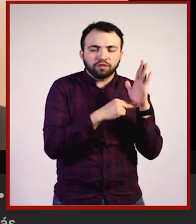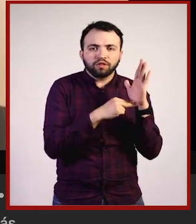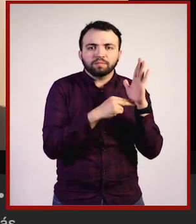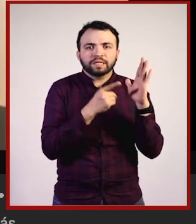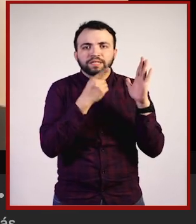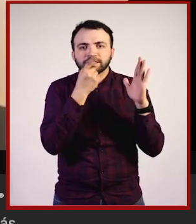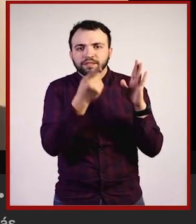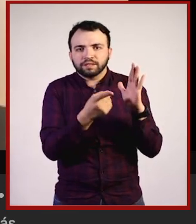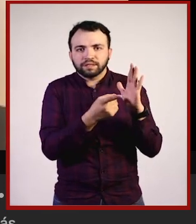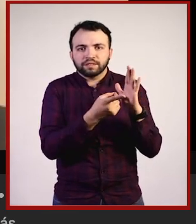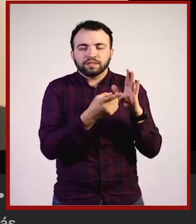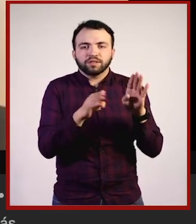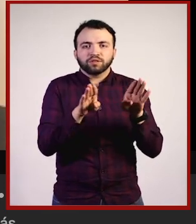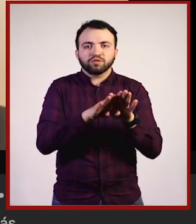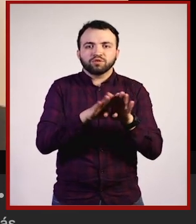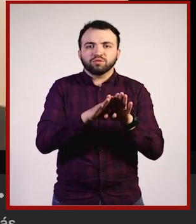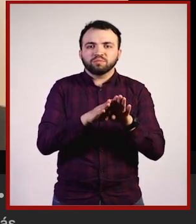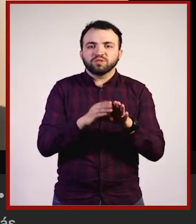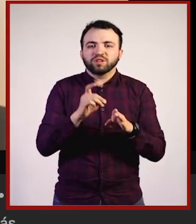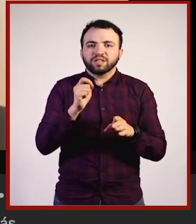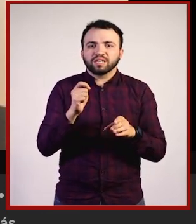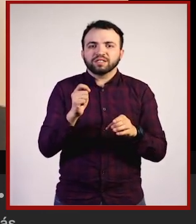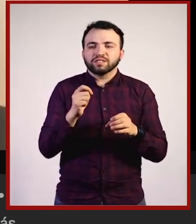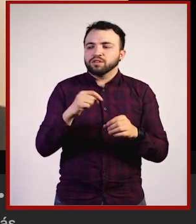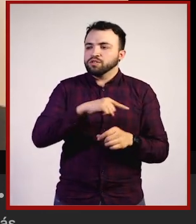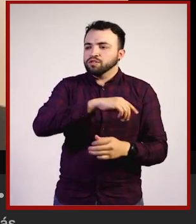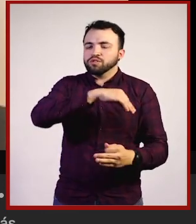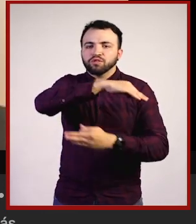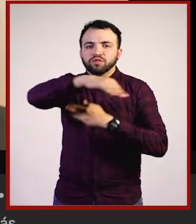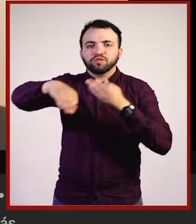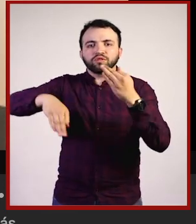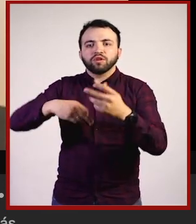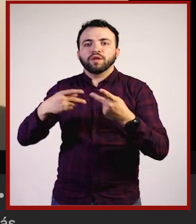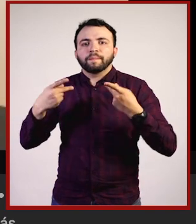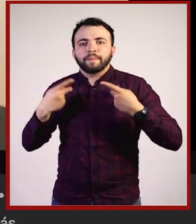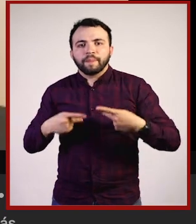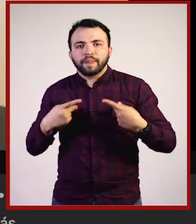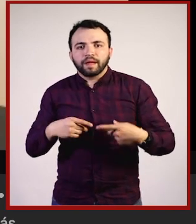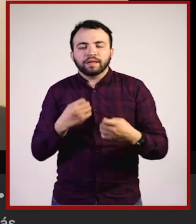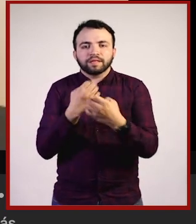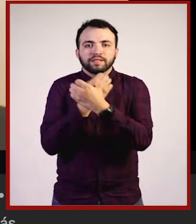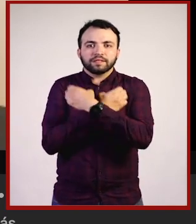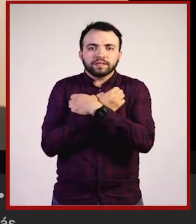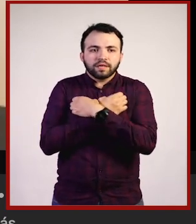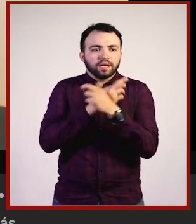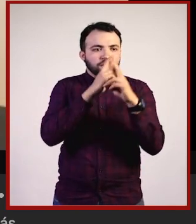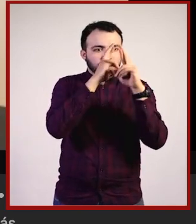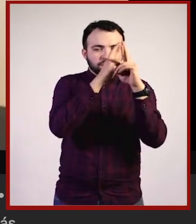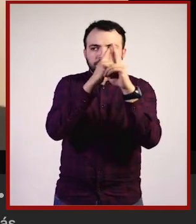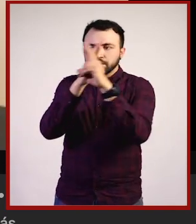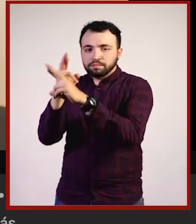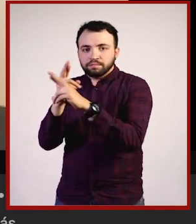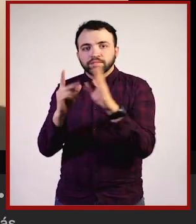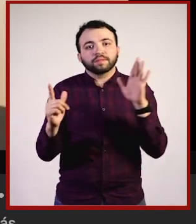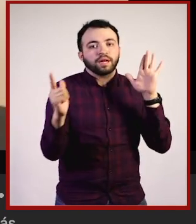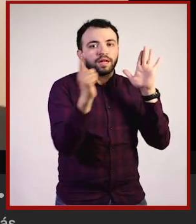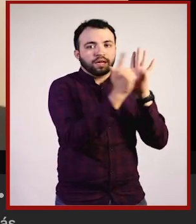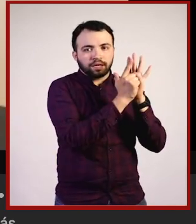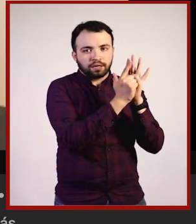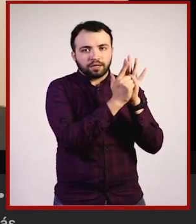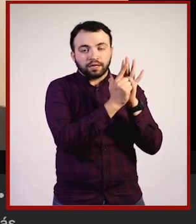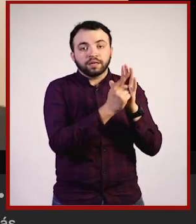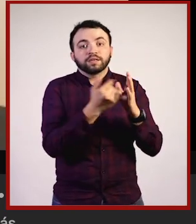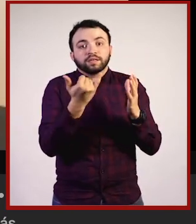cultura cívica se entiende como el comportamiento de todos los ciudadanos en un marco de respeto hacia la ley. Y no solo